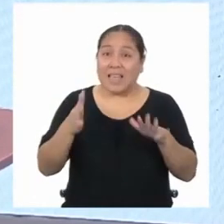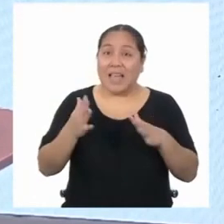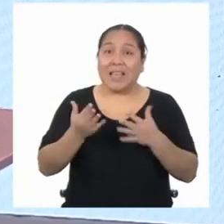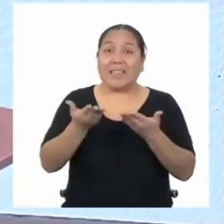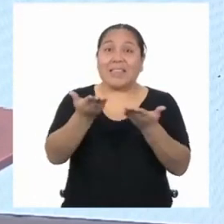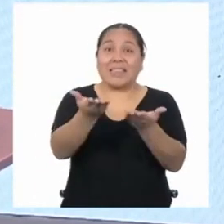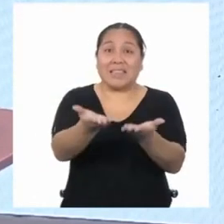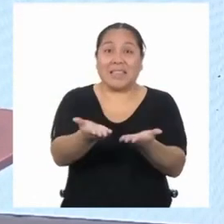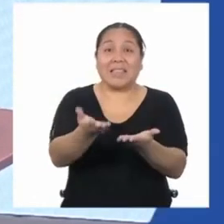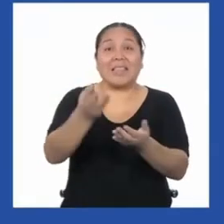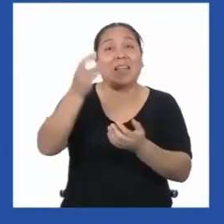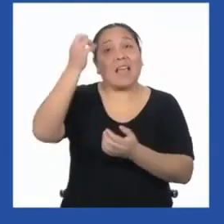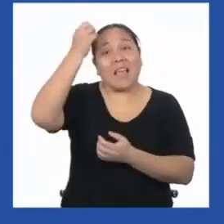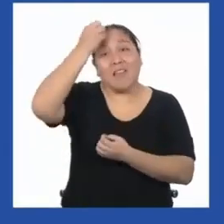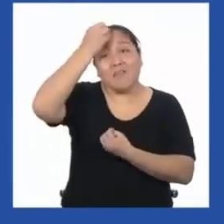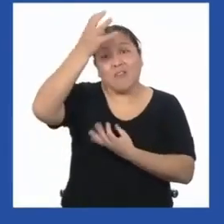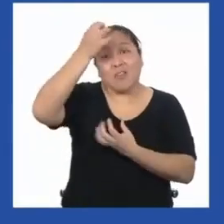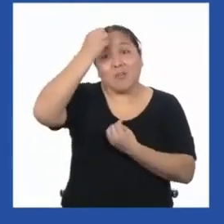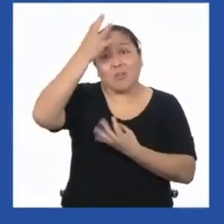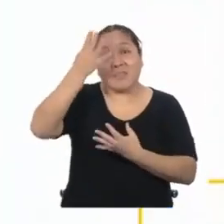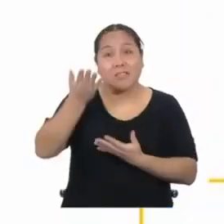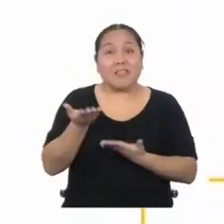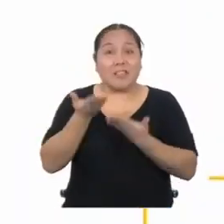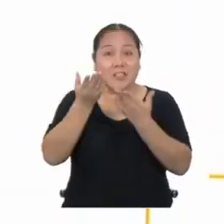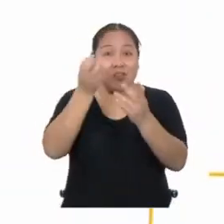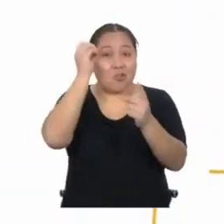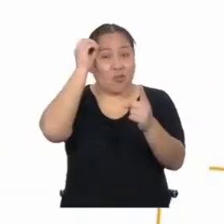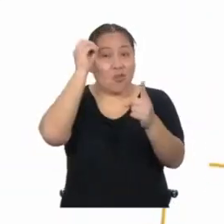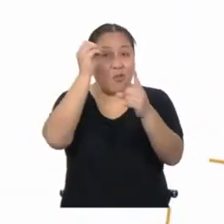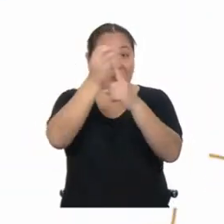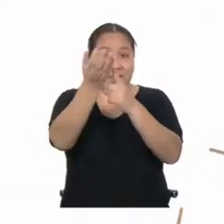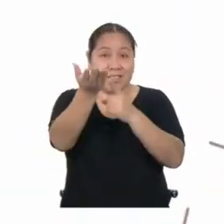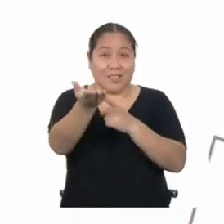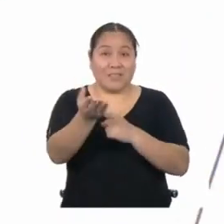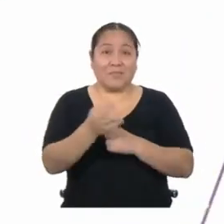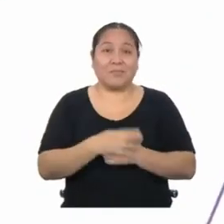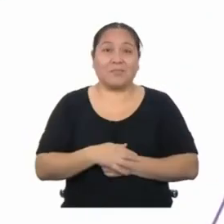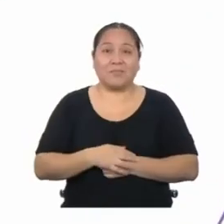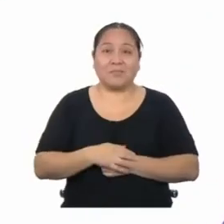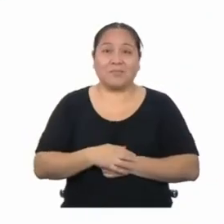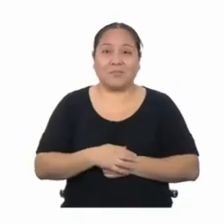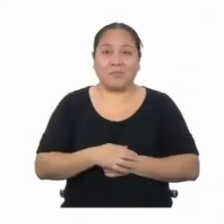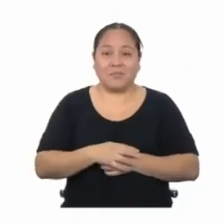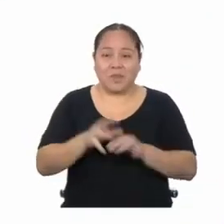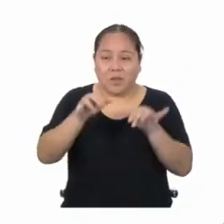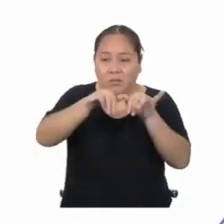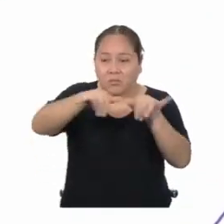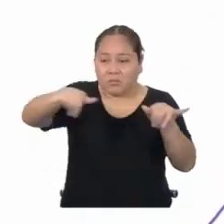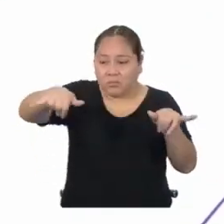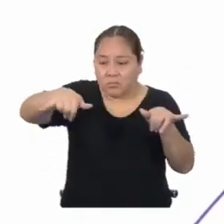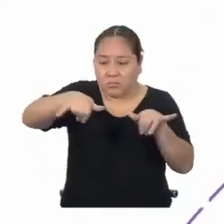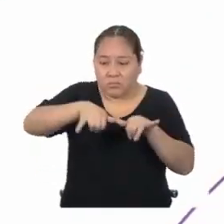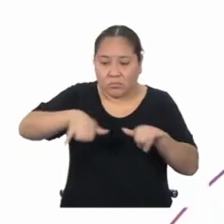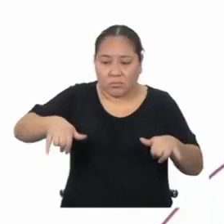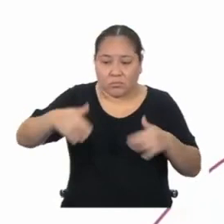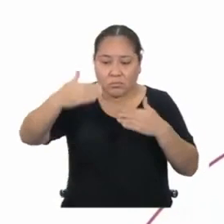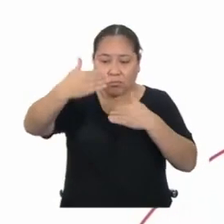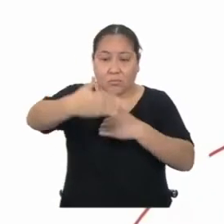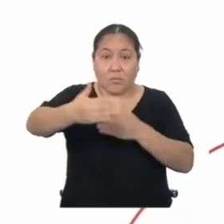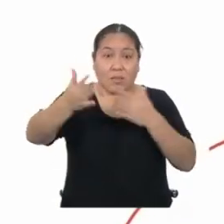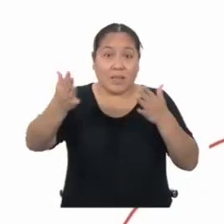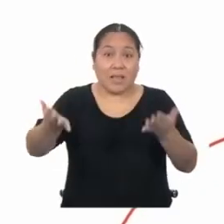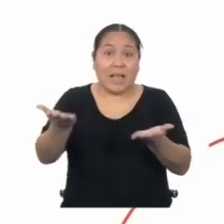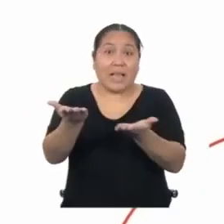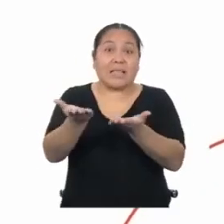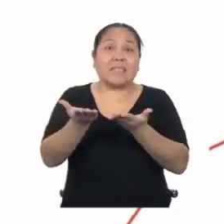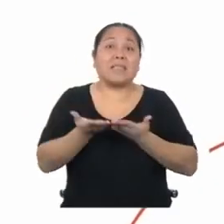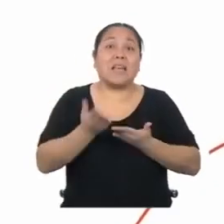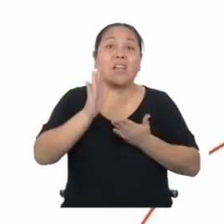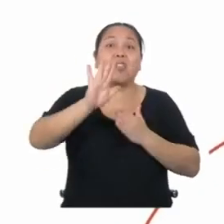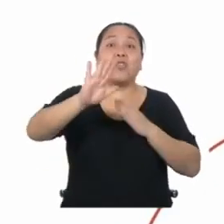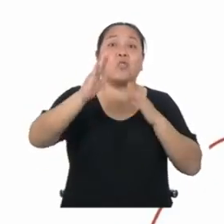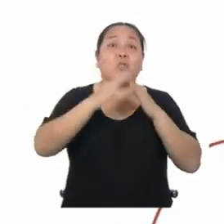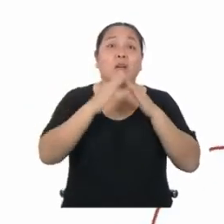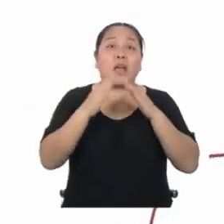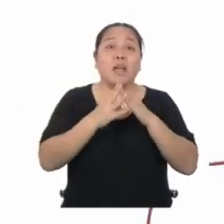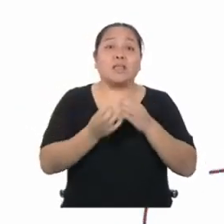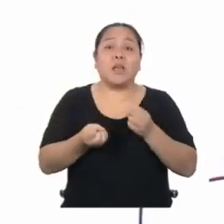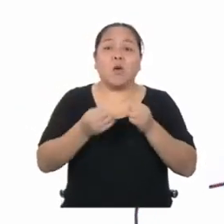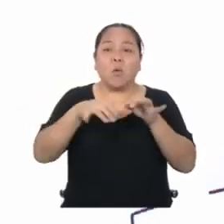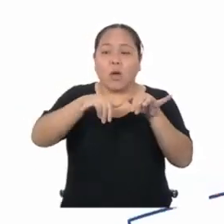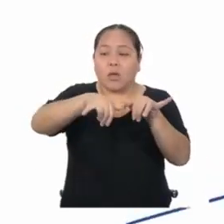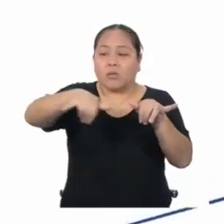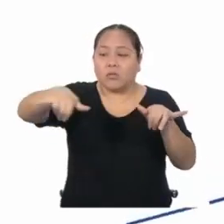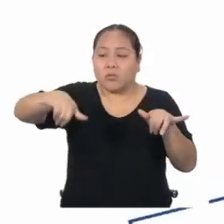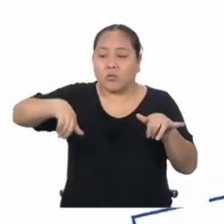fresquita, les dejo un reto. Toma las medidas de la sala de tu hogar y calcula cuántos metros cuadrados de